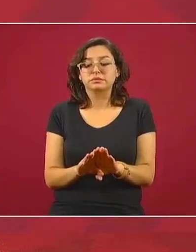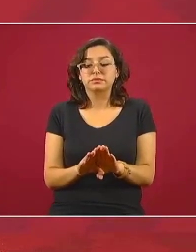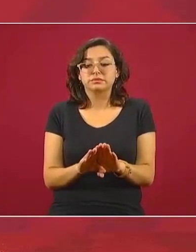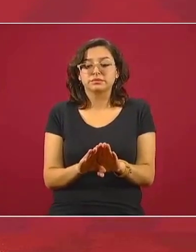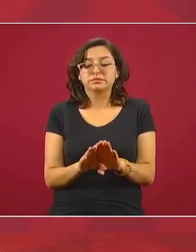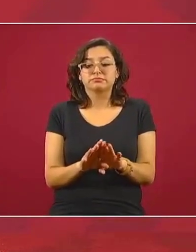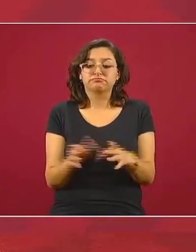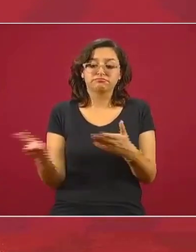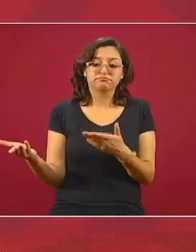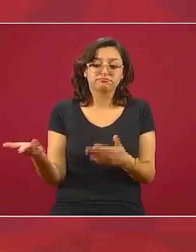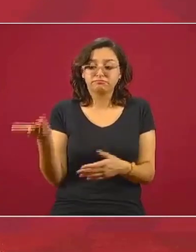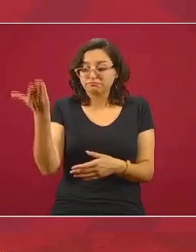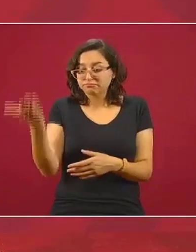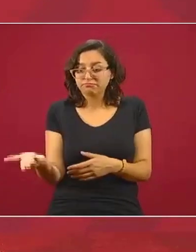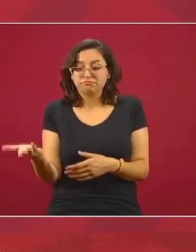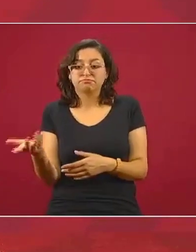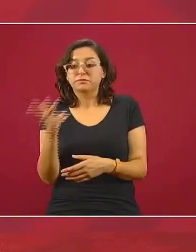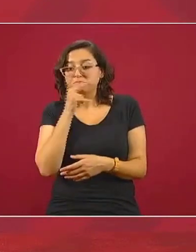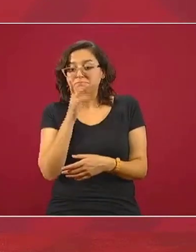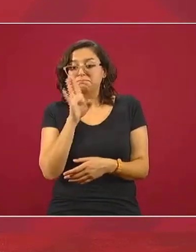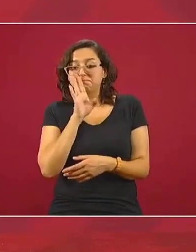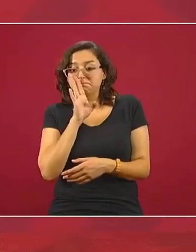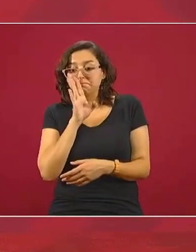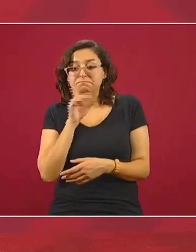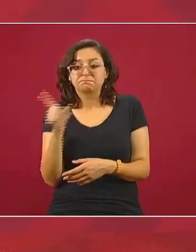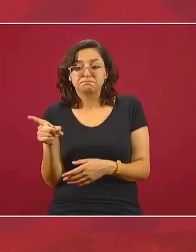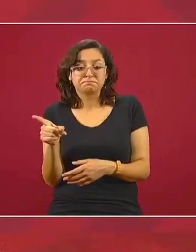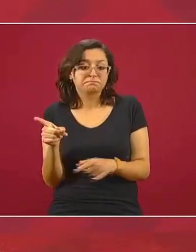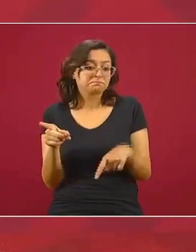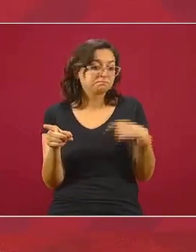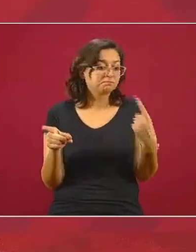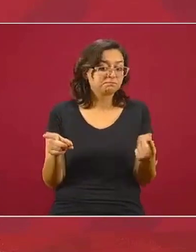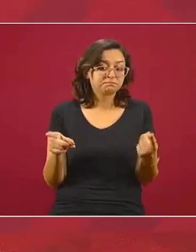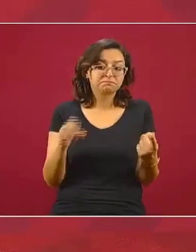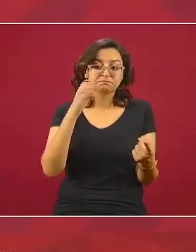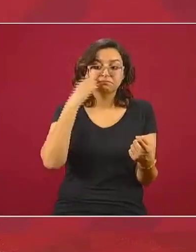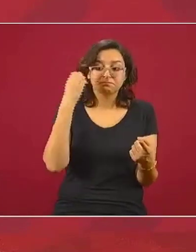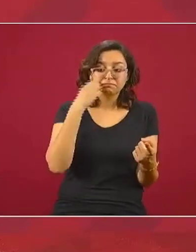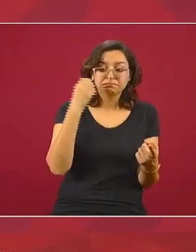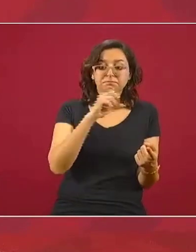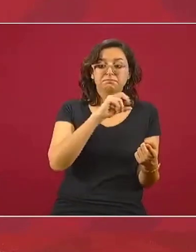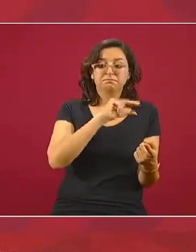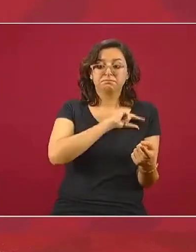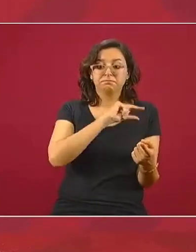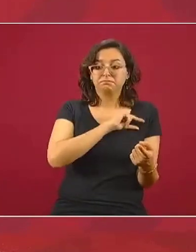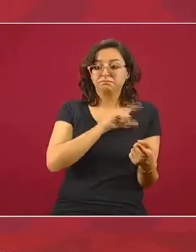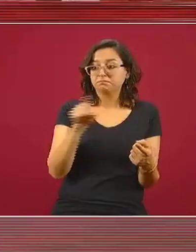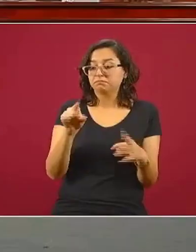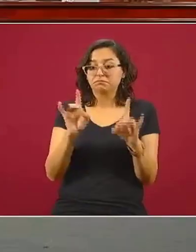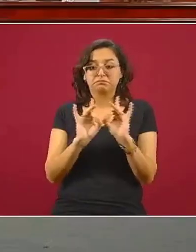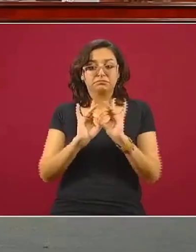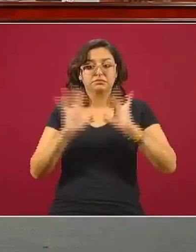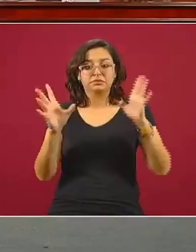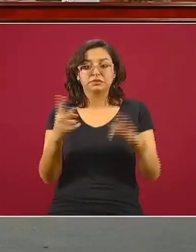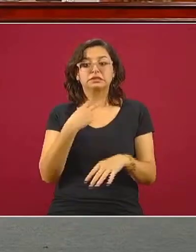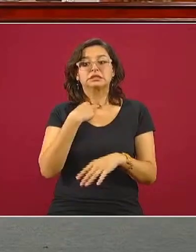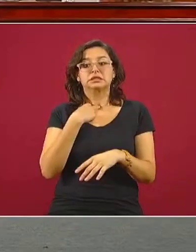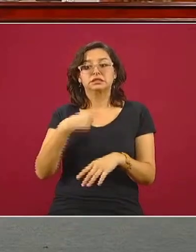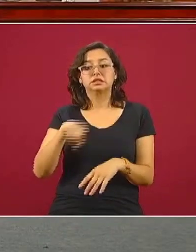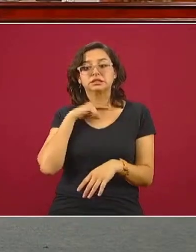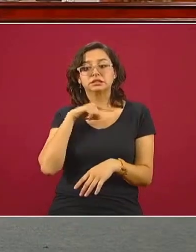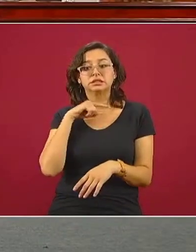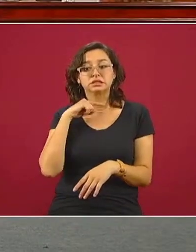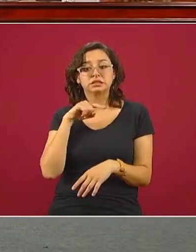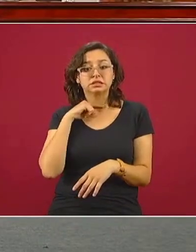incluya ambas partes por un lado los padres y madres de familia que súbitamente se ven con problemas muy